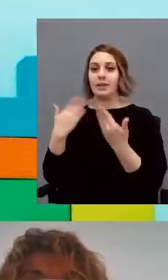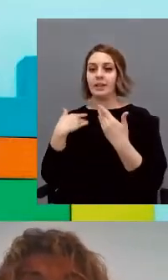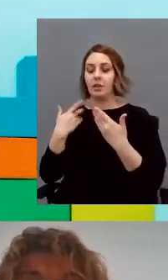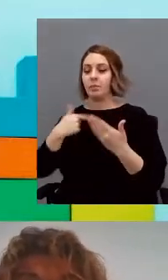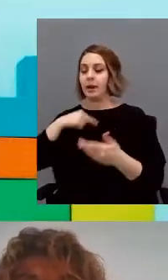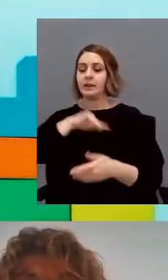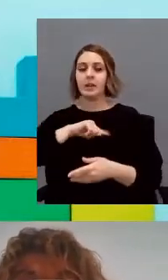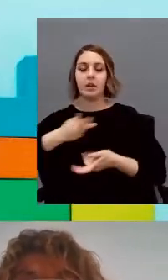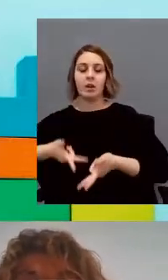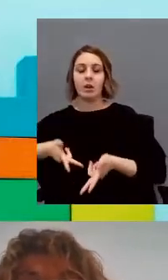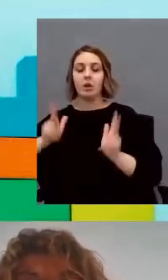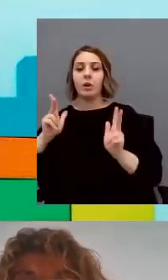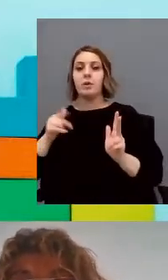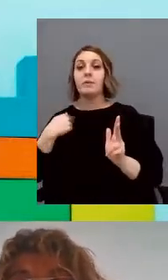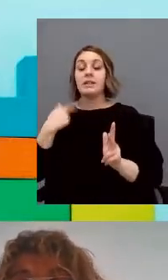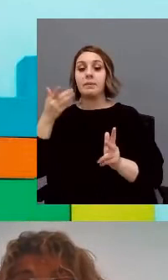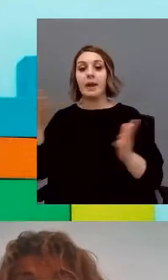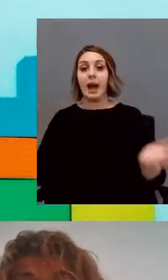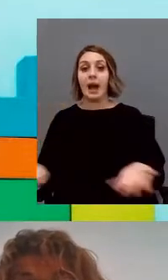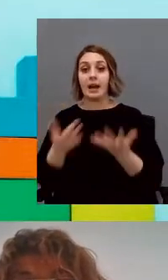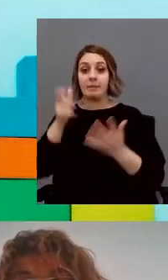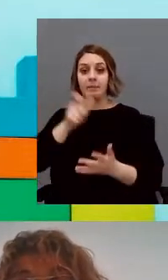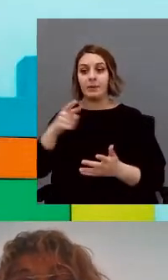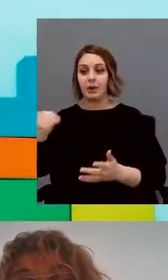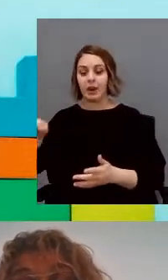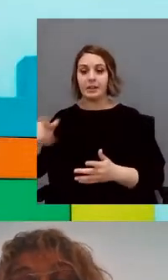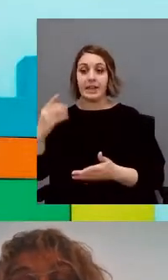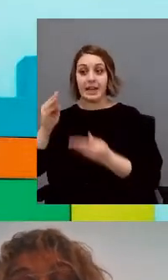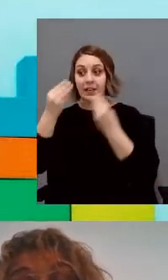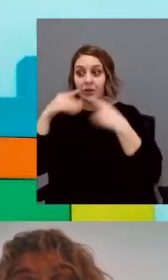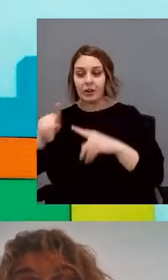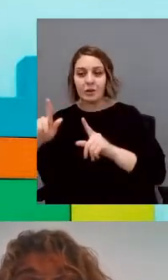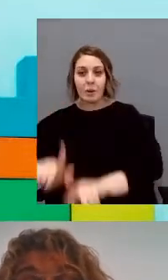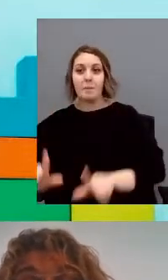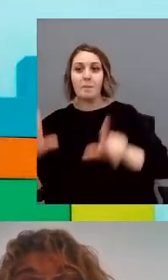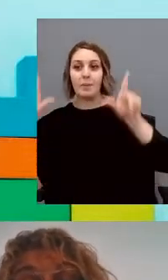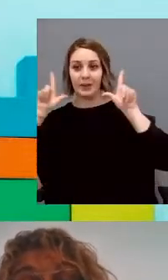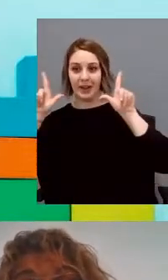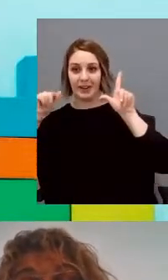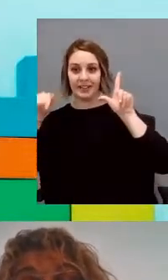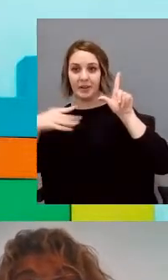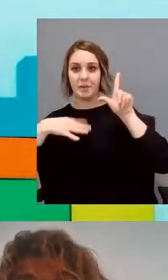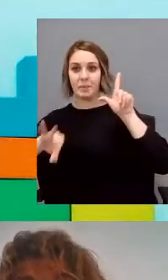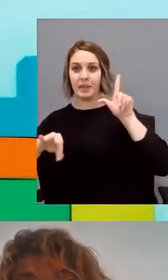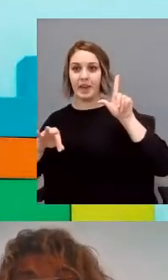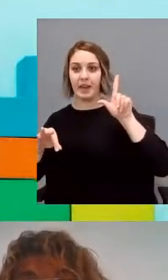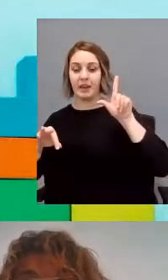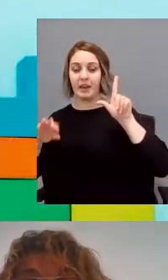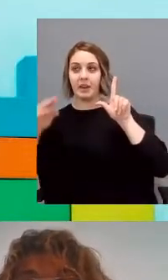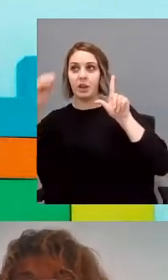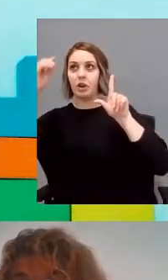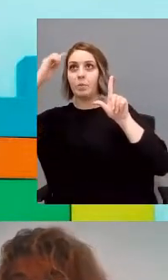y se animan a las personas a ser protagonistas de su historia y que transformen así su representación mental situacional.